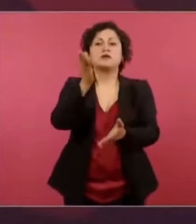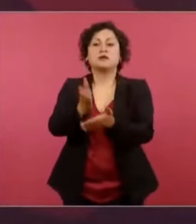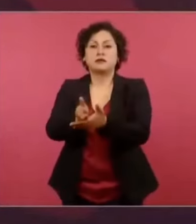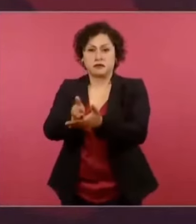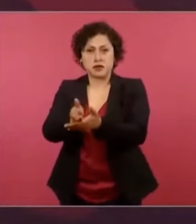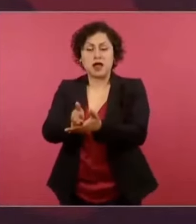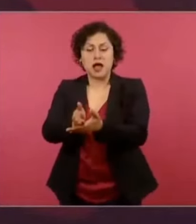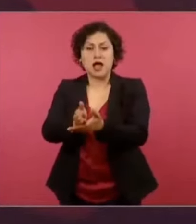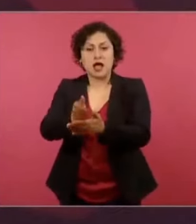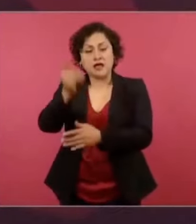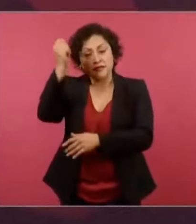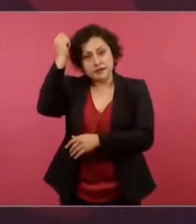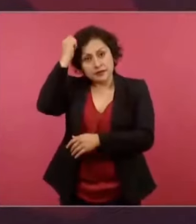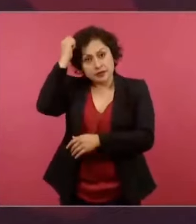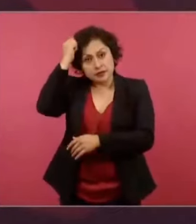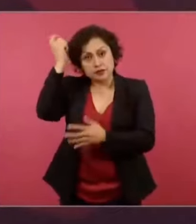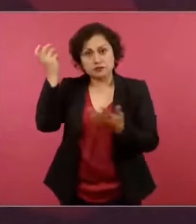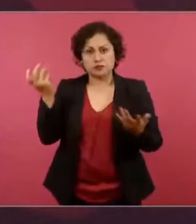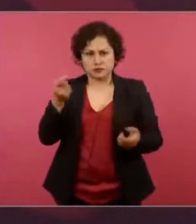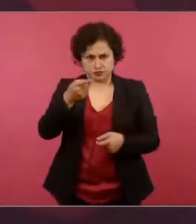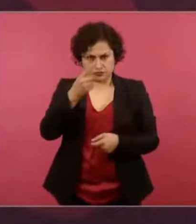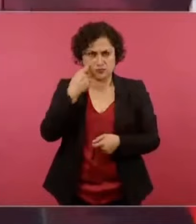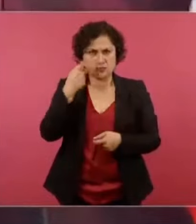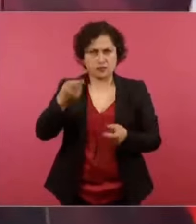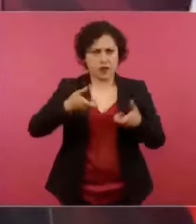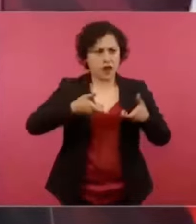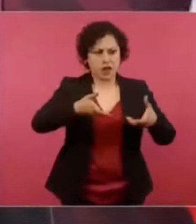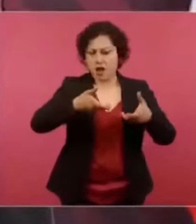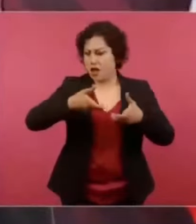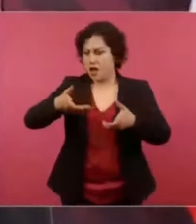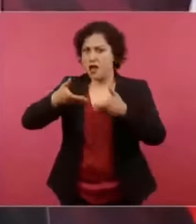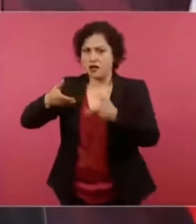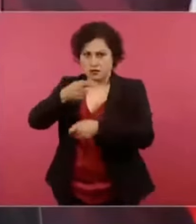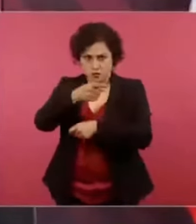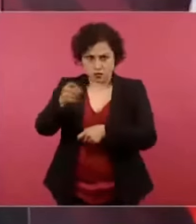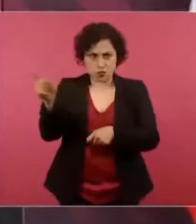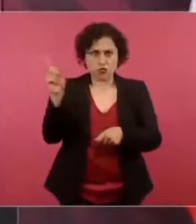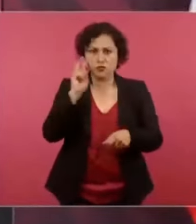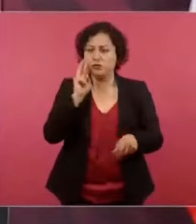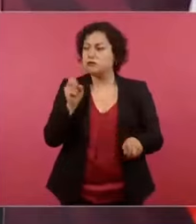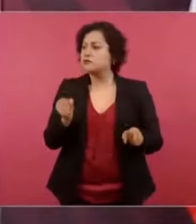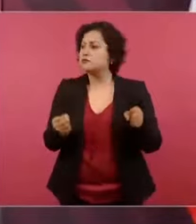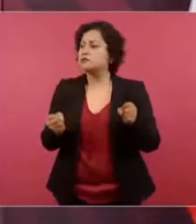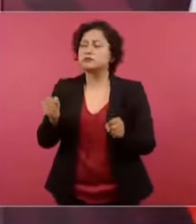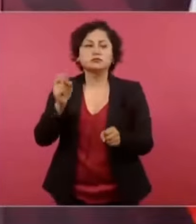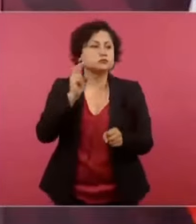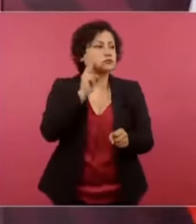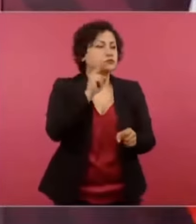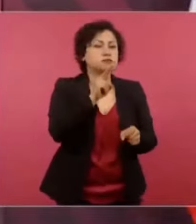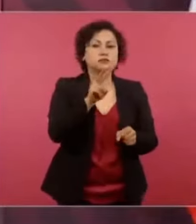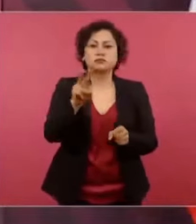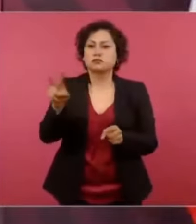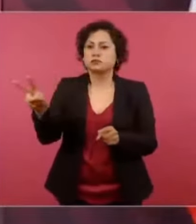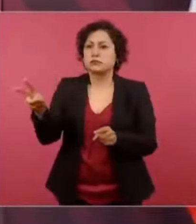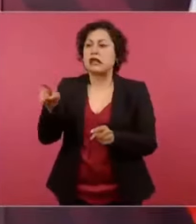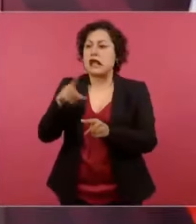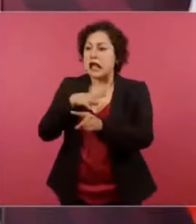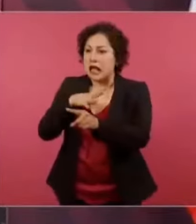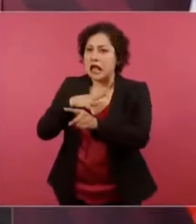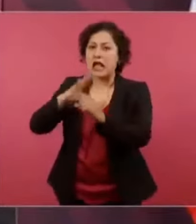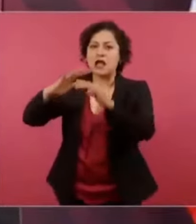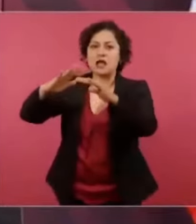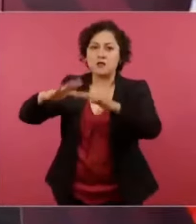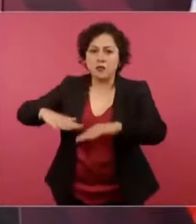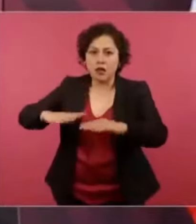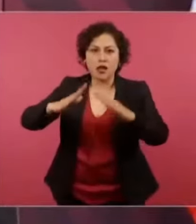Incluso en todas esas avenidas se van a dar cuenta de estos hundimientos en la